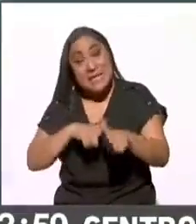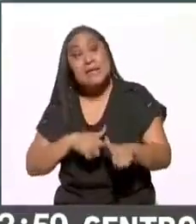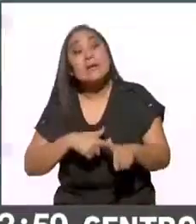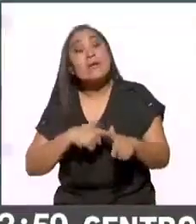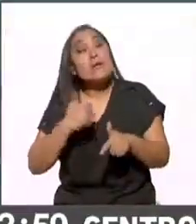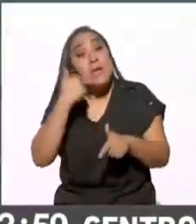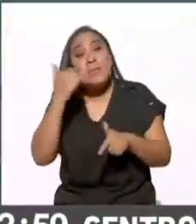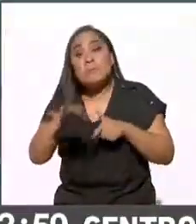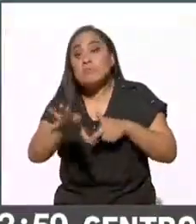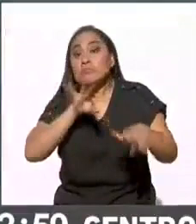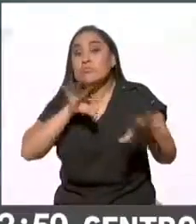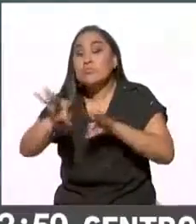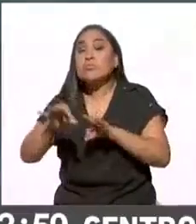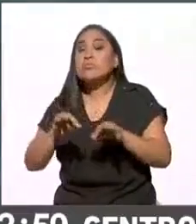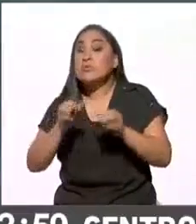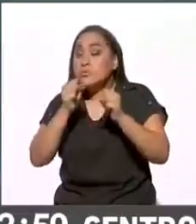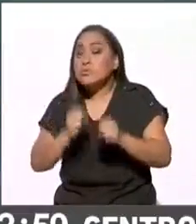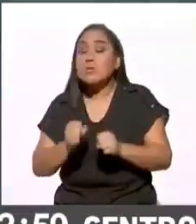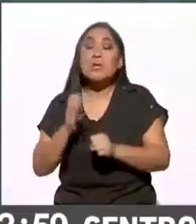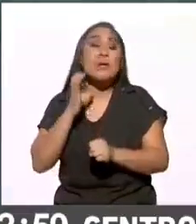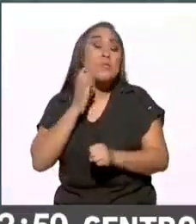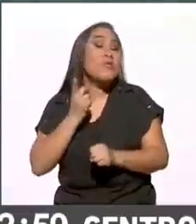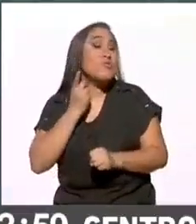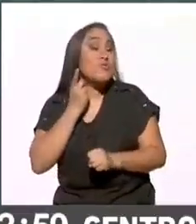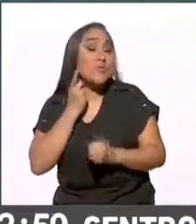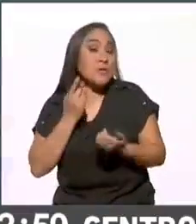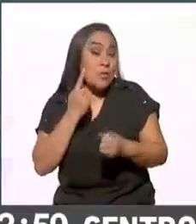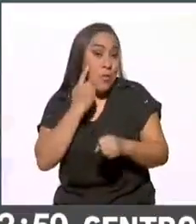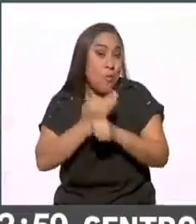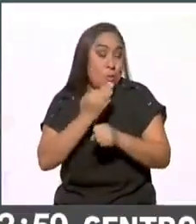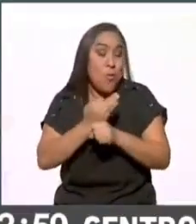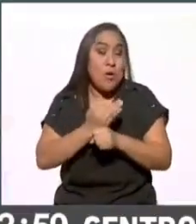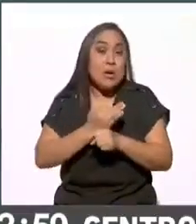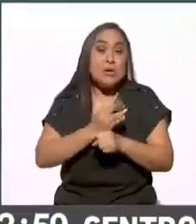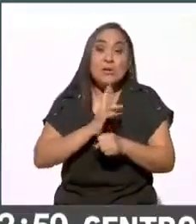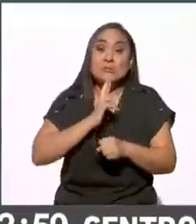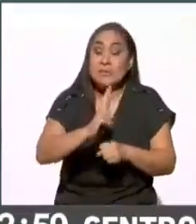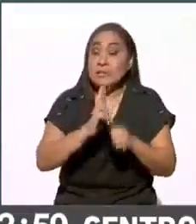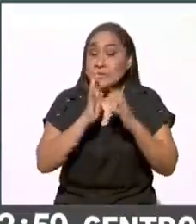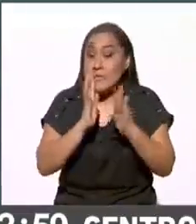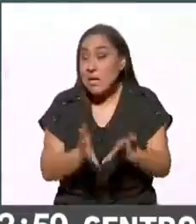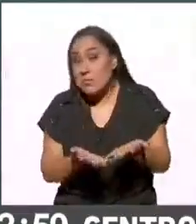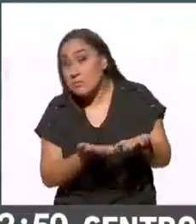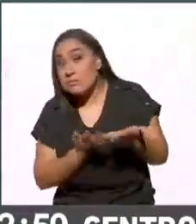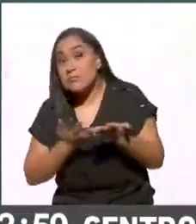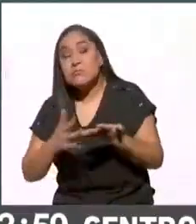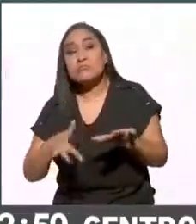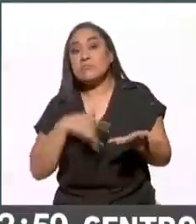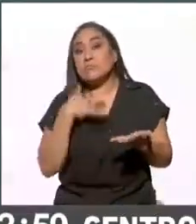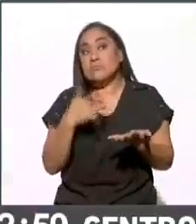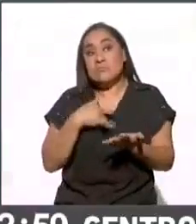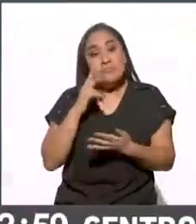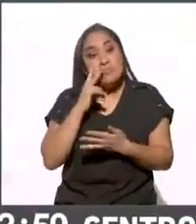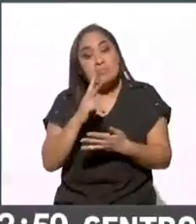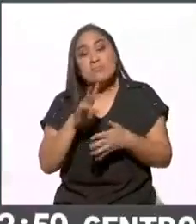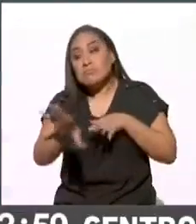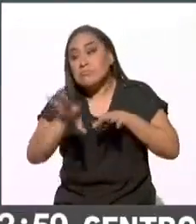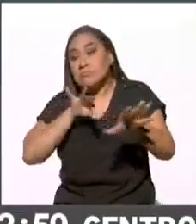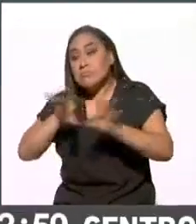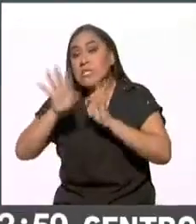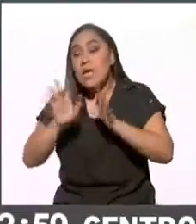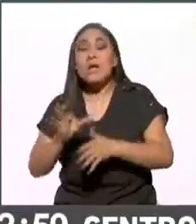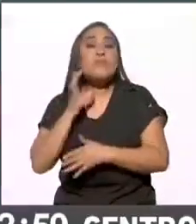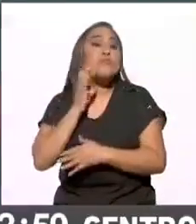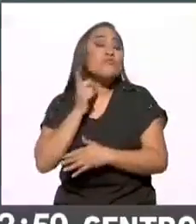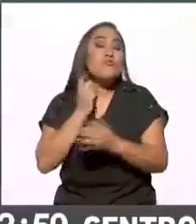conformación de la Cámara de Diputados. Vamos a ver con estos primeros resultados qué podemos ver, cómo se perfila esta Cámara de Diputados y